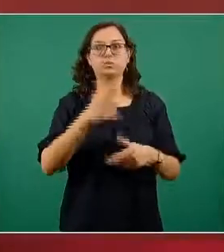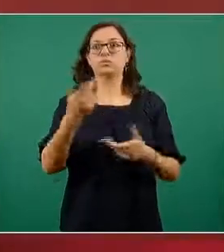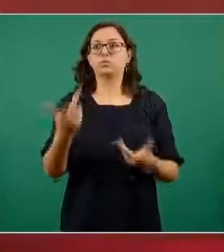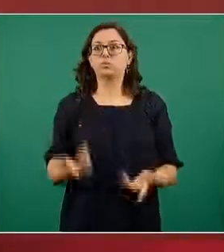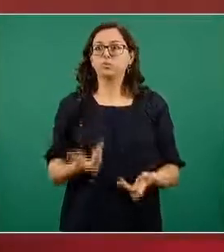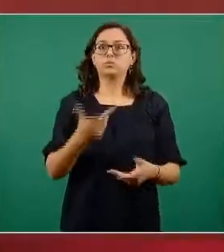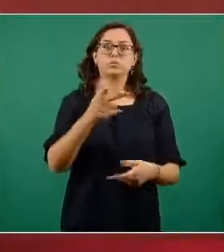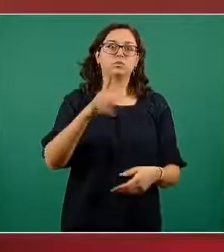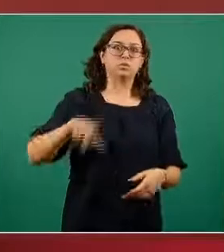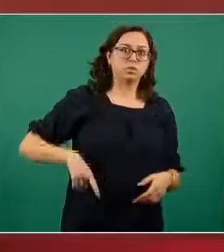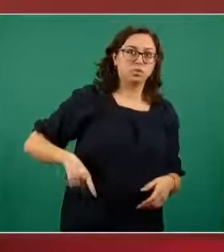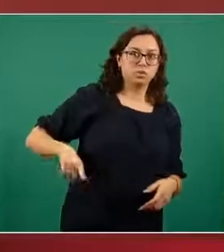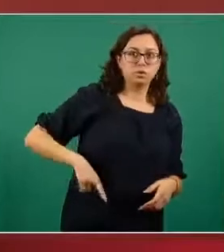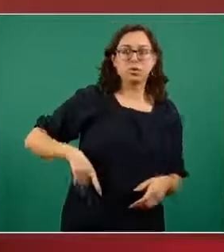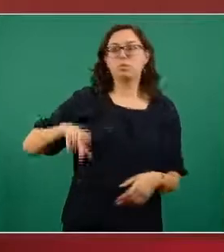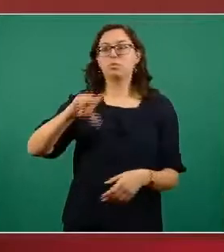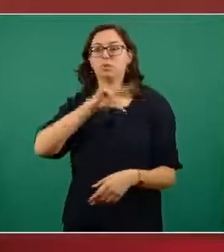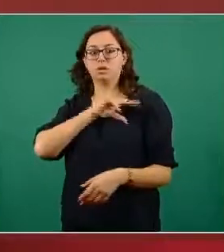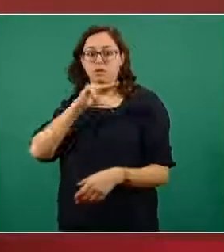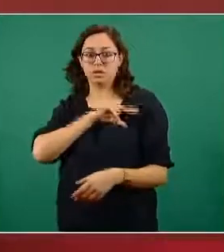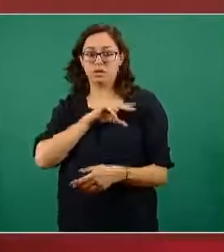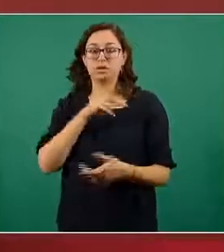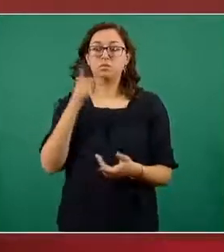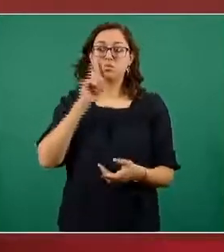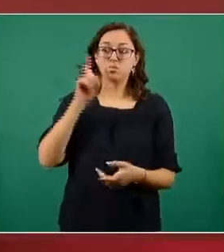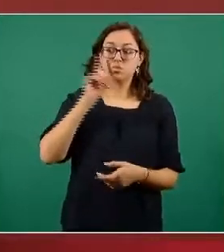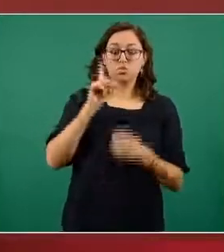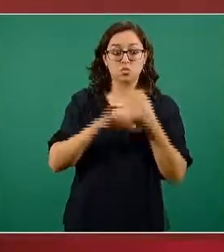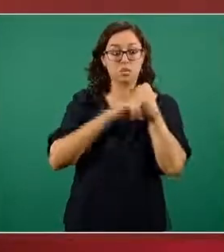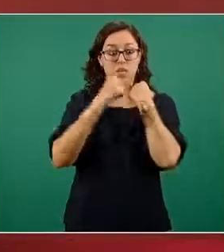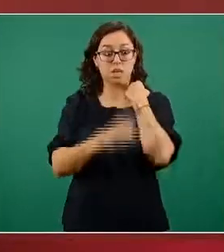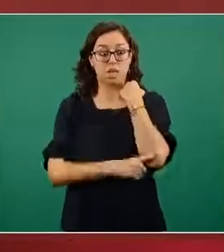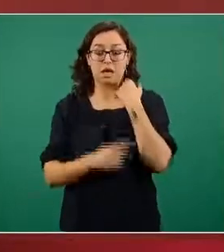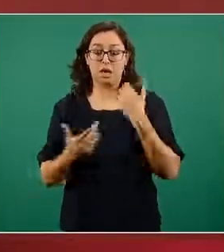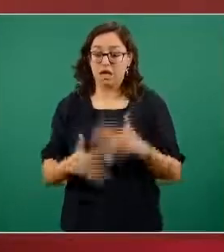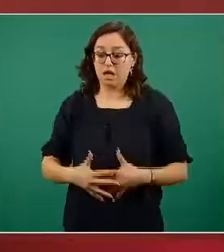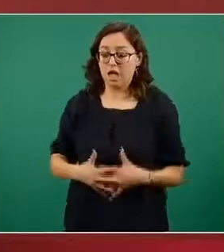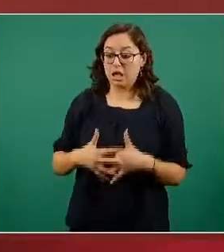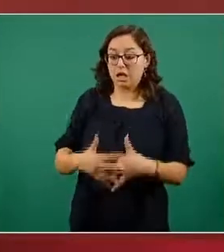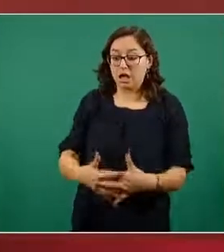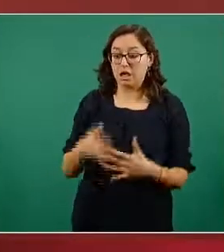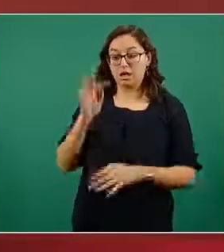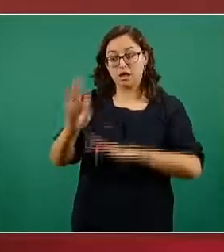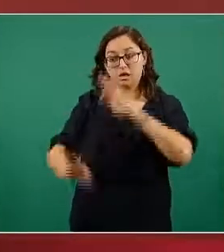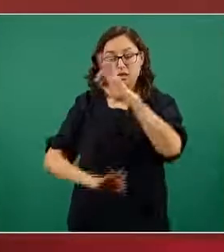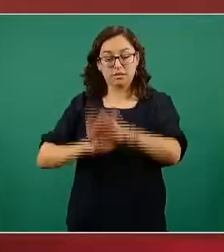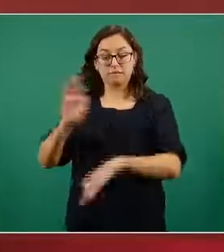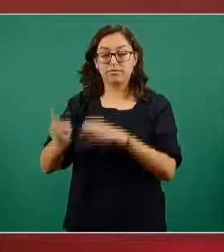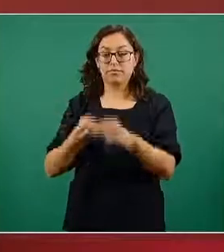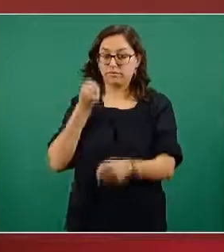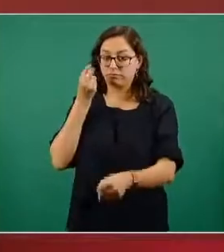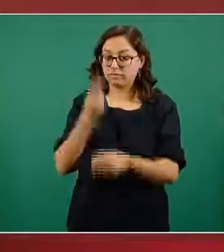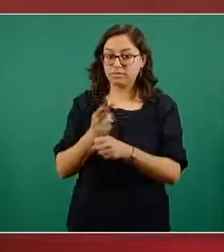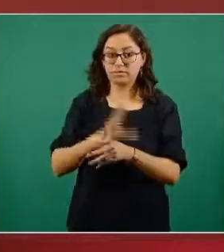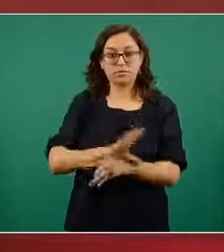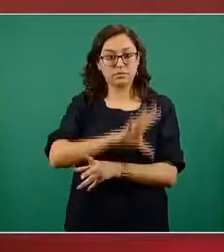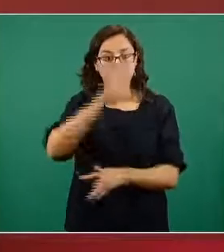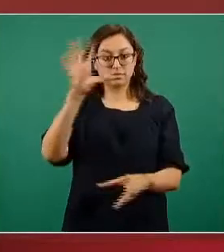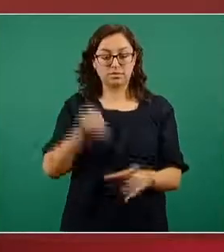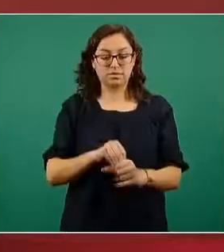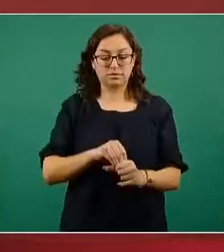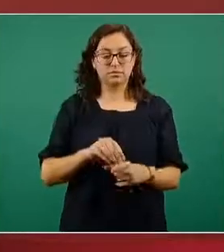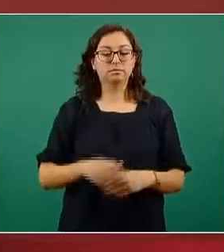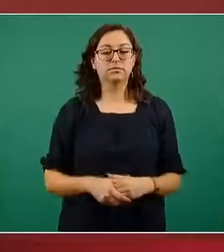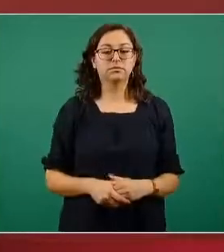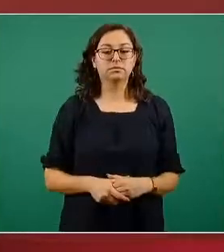sociales para tener estos especiales cuidados con la atención oportuna completa e integral de